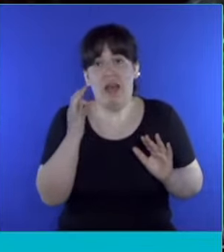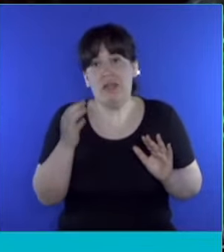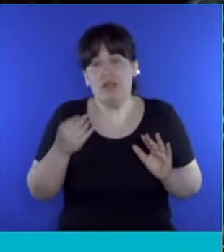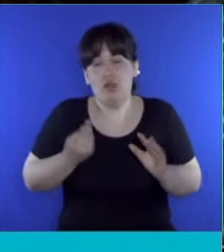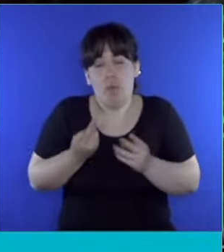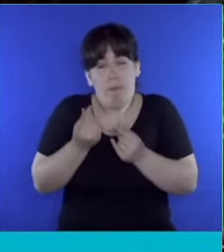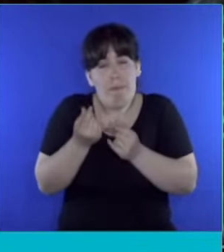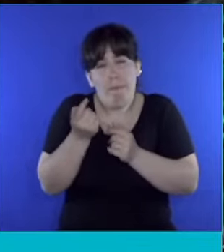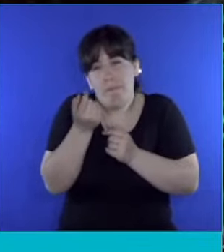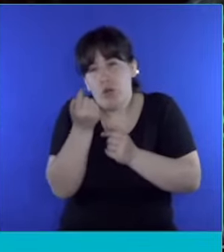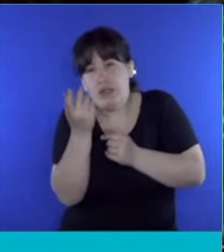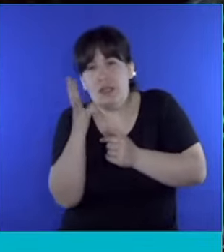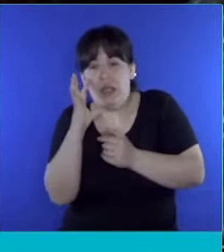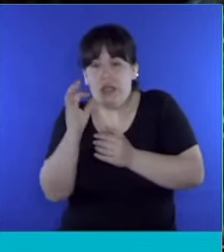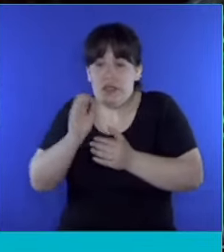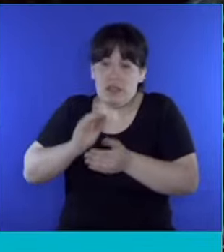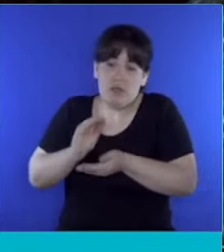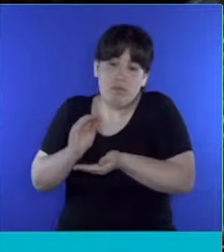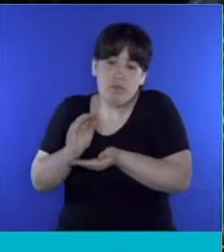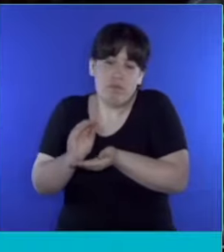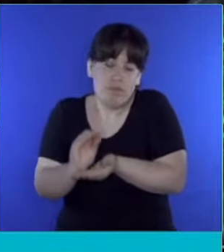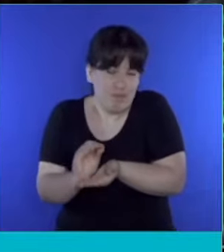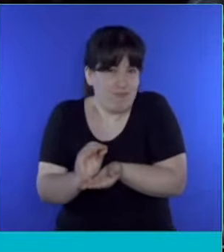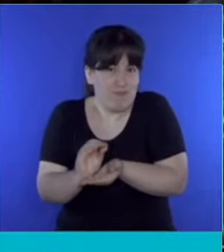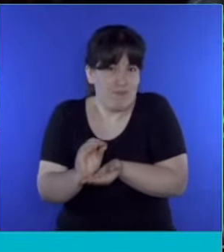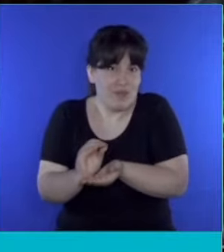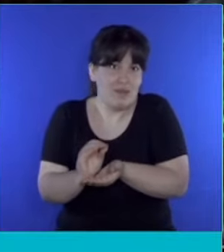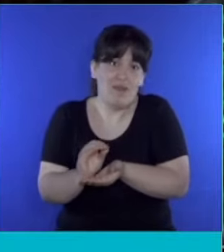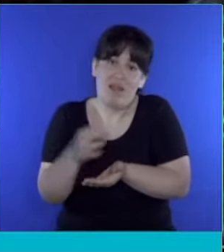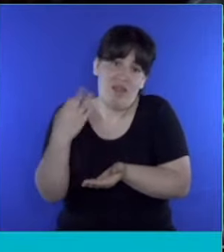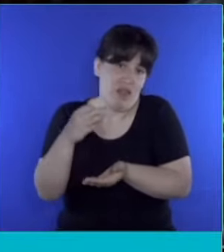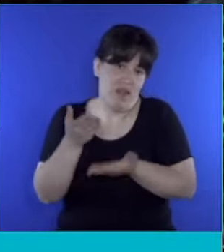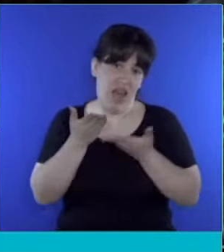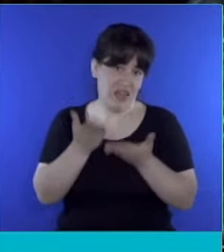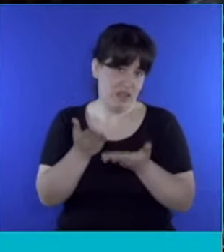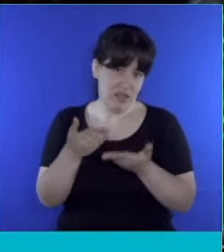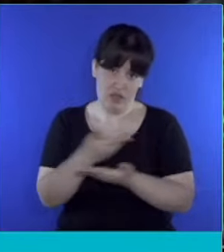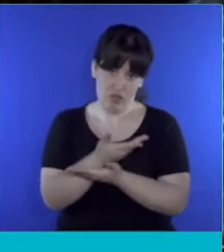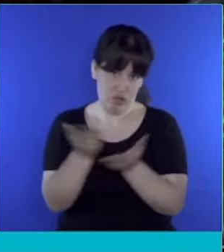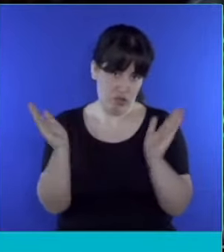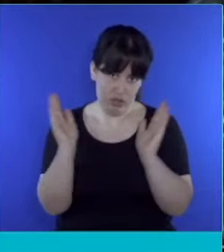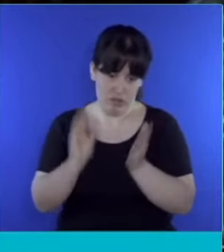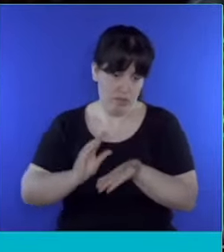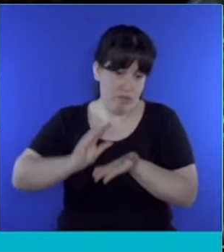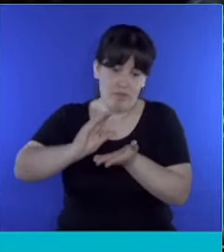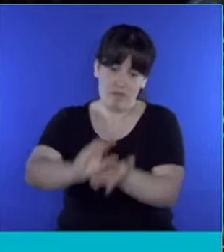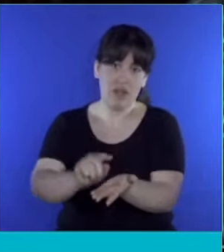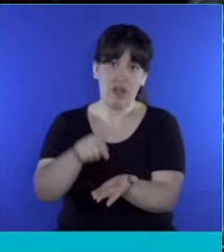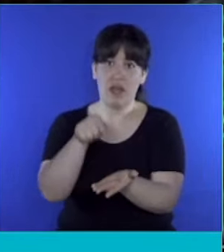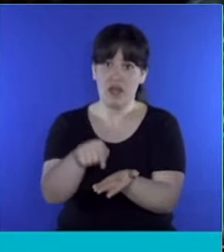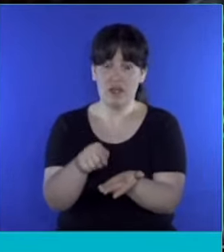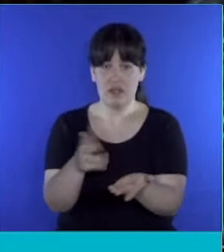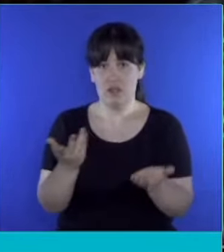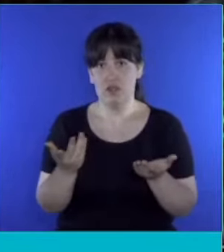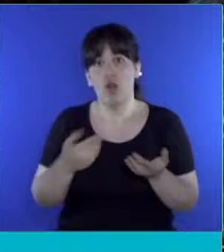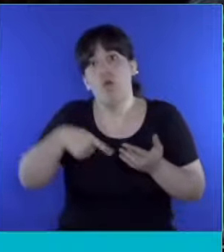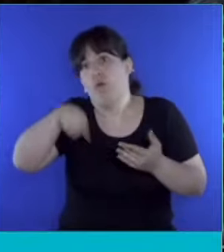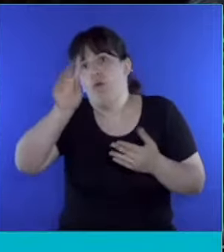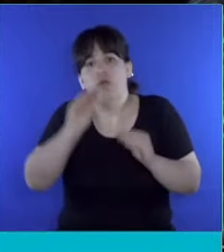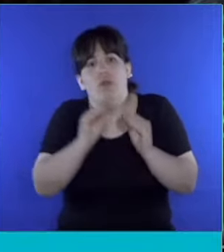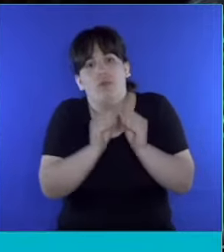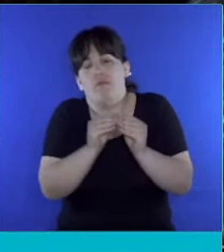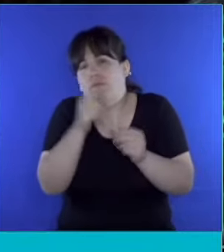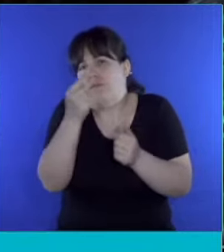destinar a un mayor gasto, debería ser destinado a asistencia social o a alguna de las tantas problemáticas que tenemos